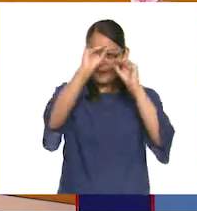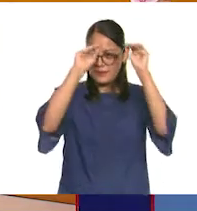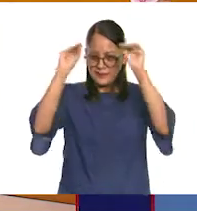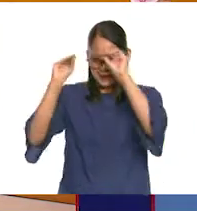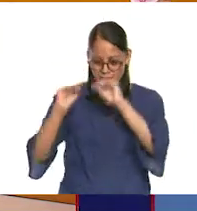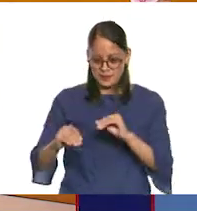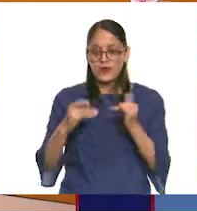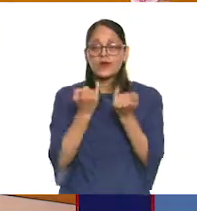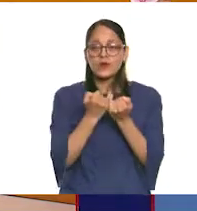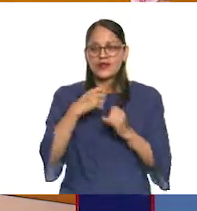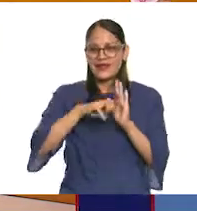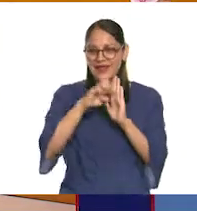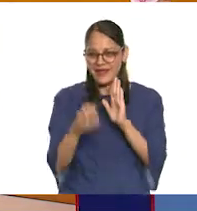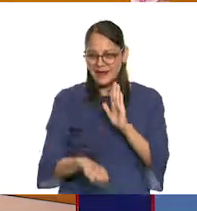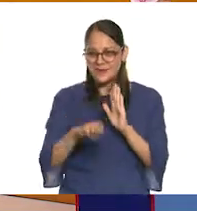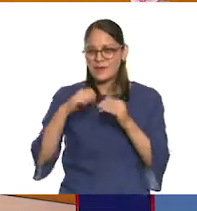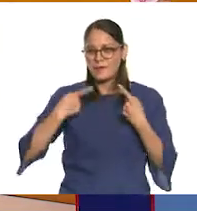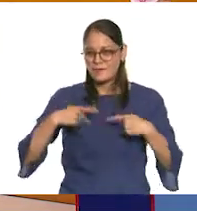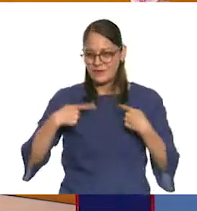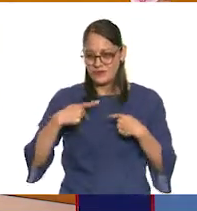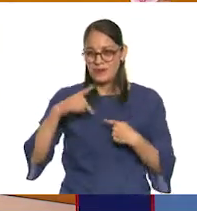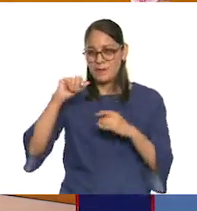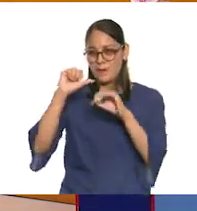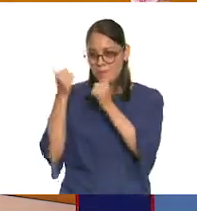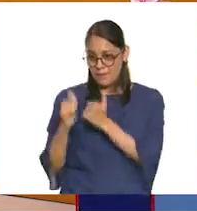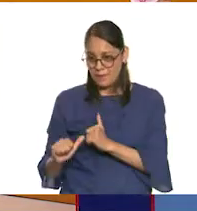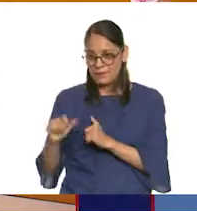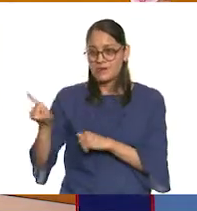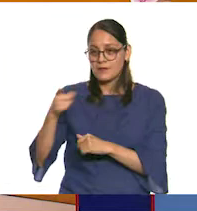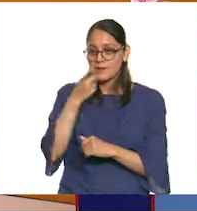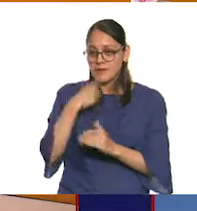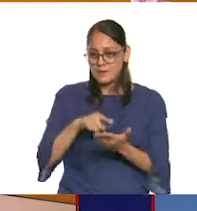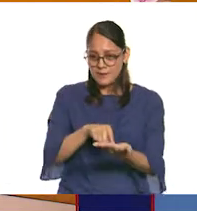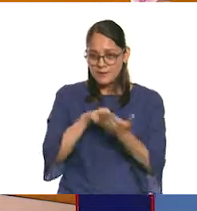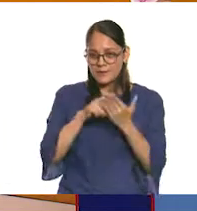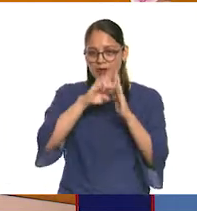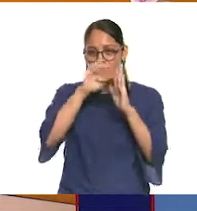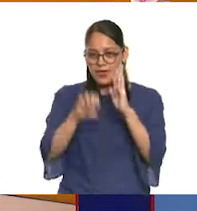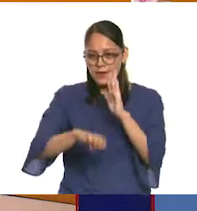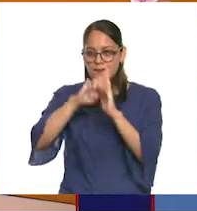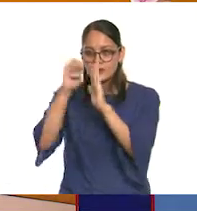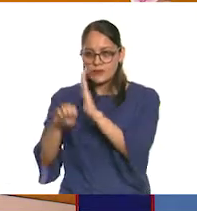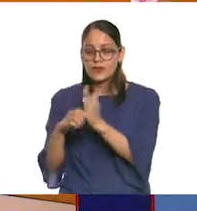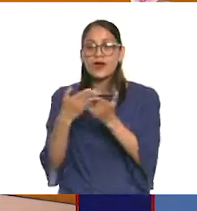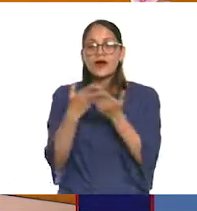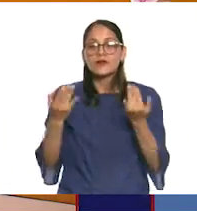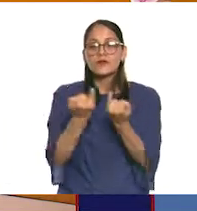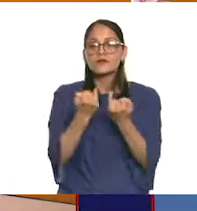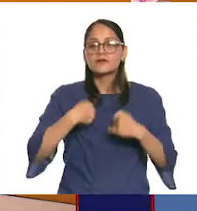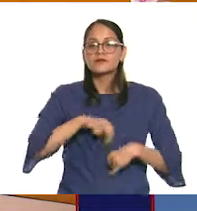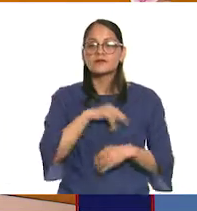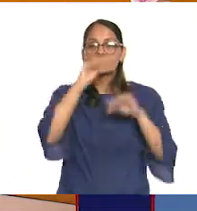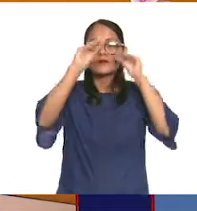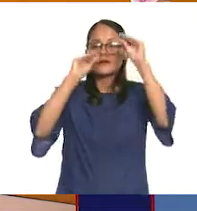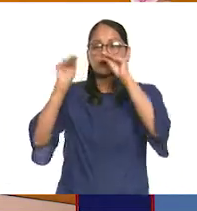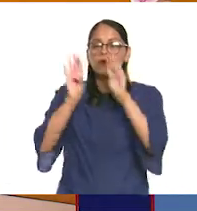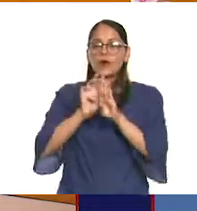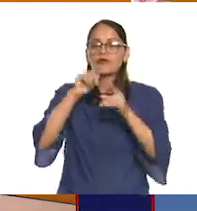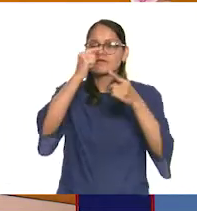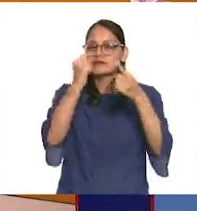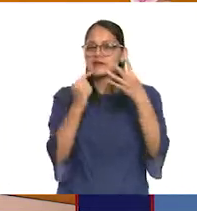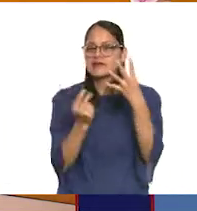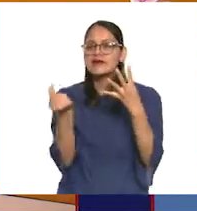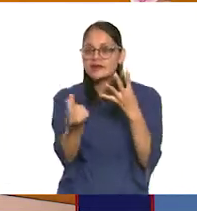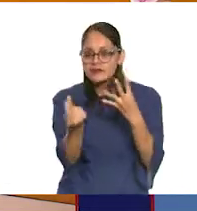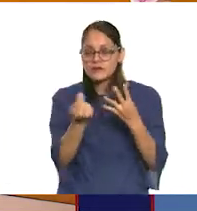algunos ejemplos de artistas y estuvimos identificando qué elementos puede haber en nuestra instalación artística. Además, como bien dijiste, nos